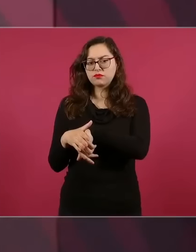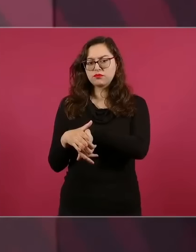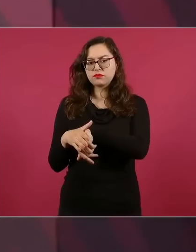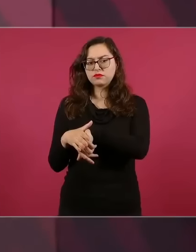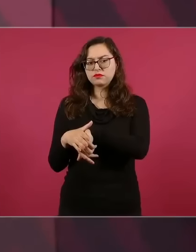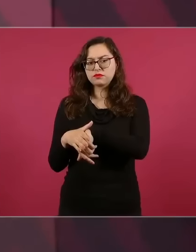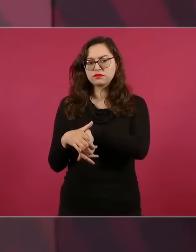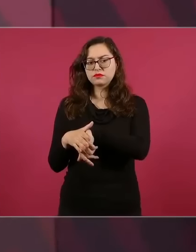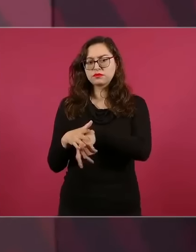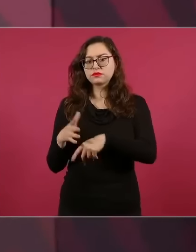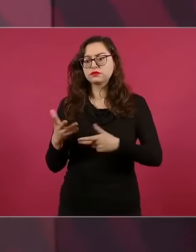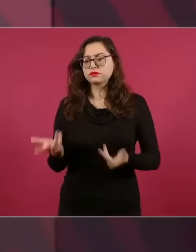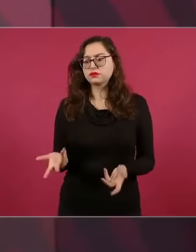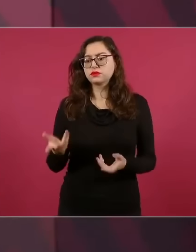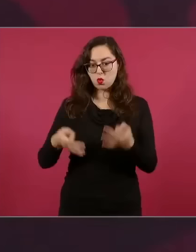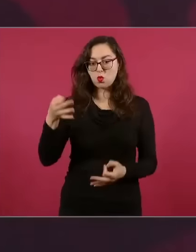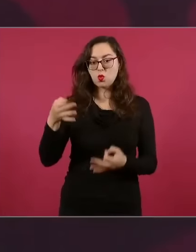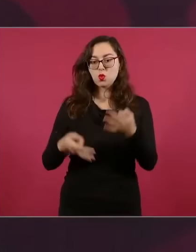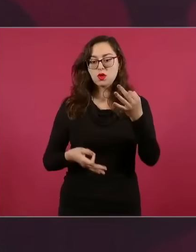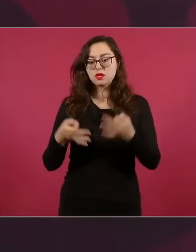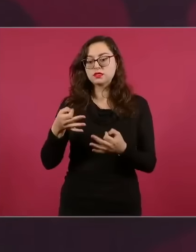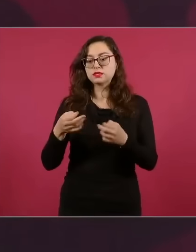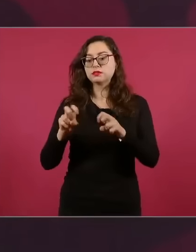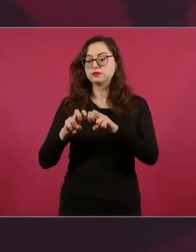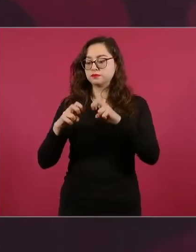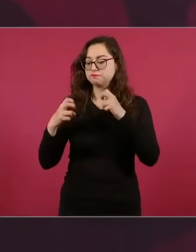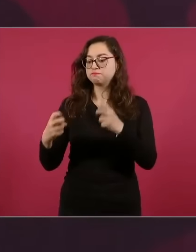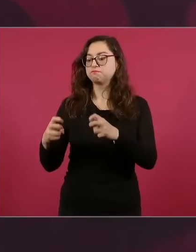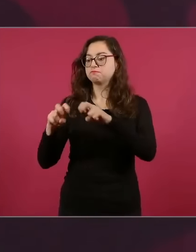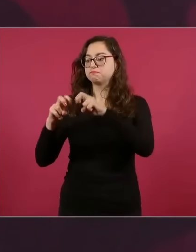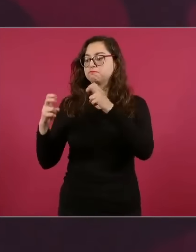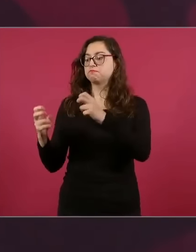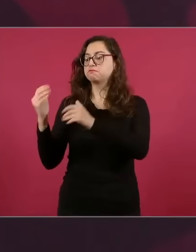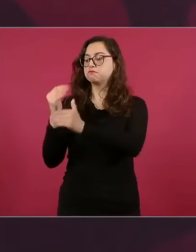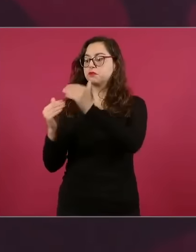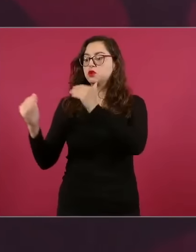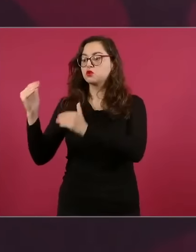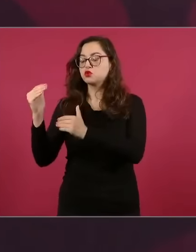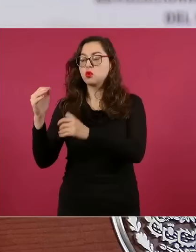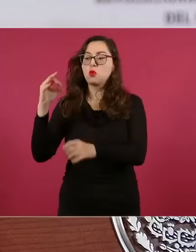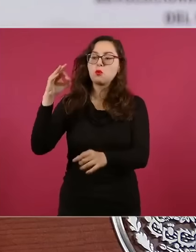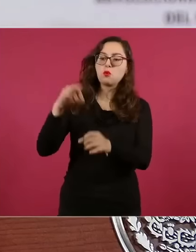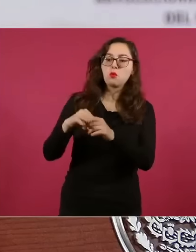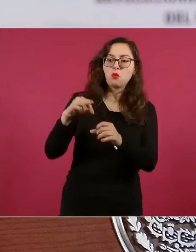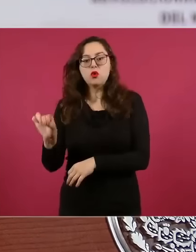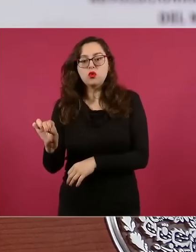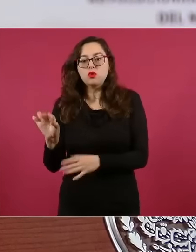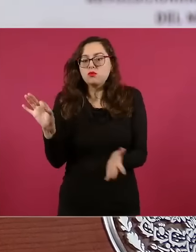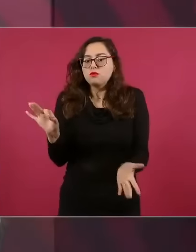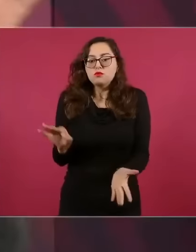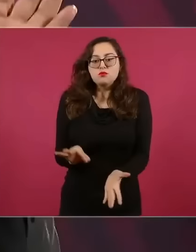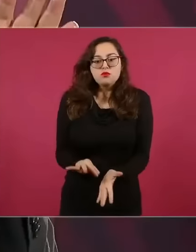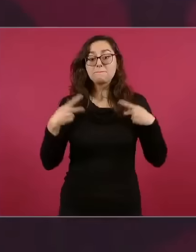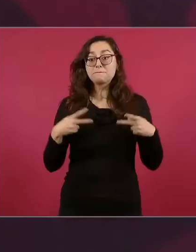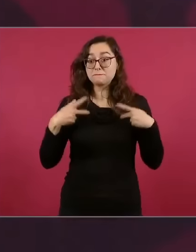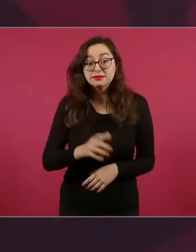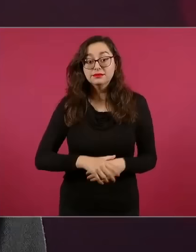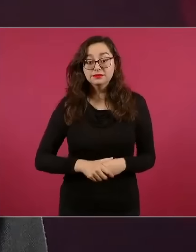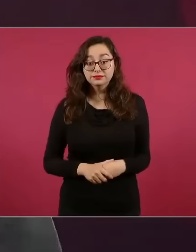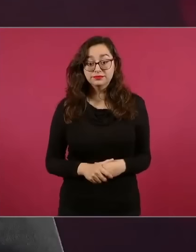pueblo elija a los jueces, a los magistrados, a los ministros? ¿Sí o no? Ya nada más.